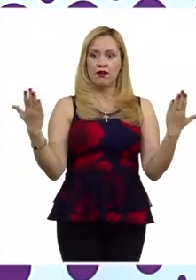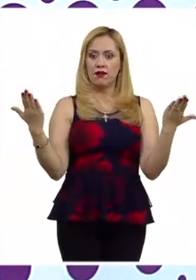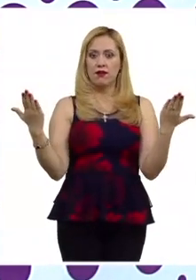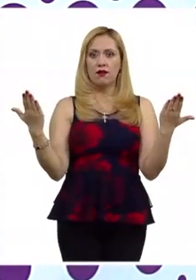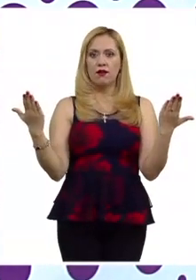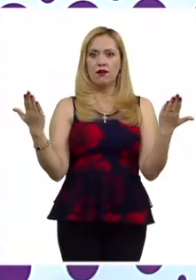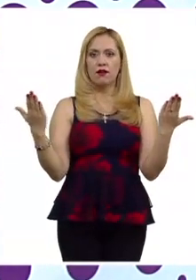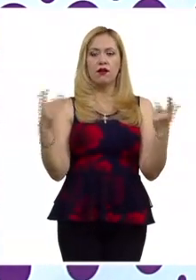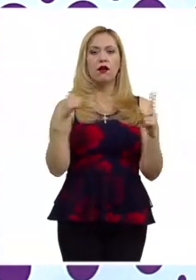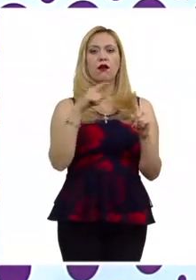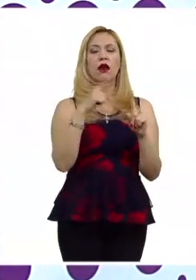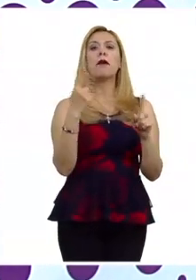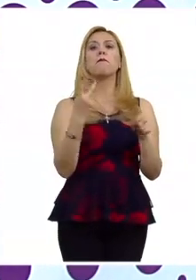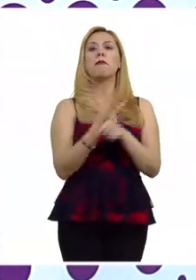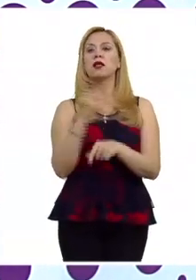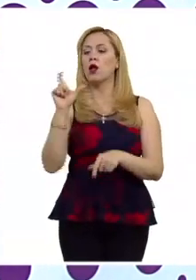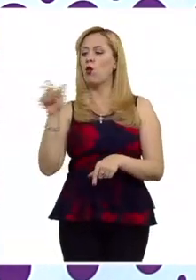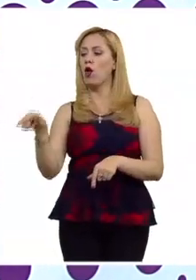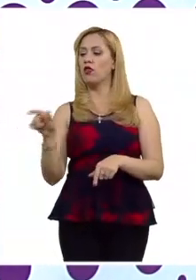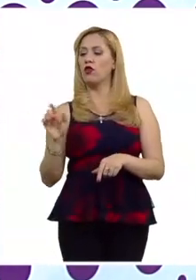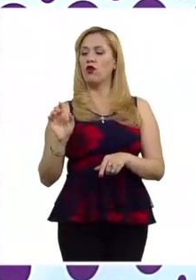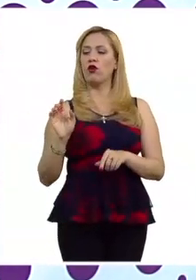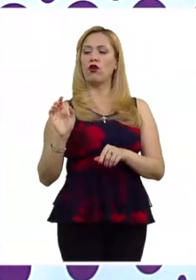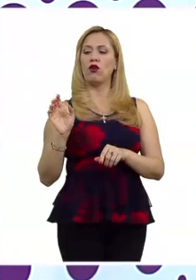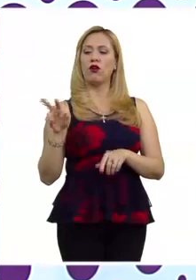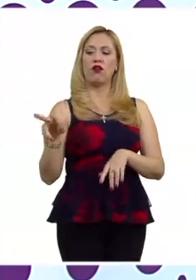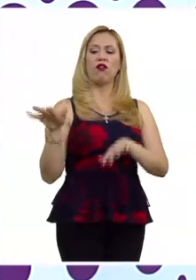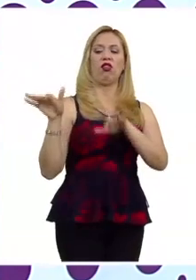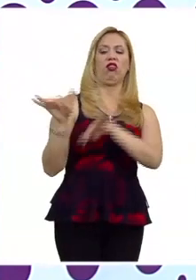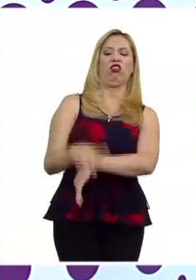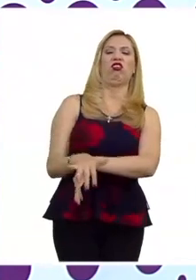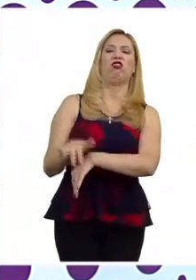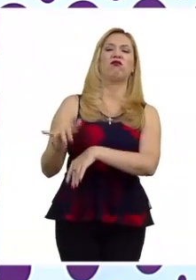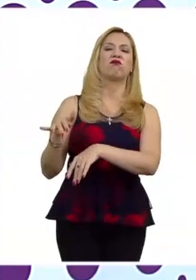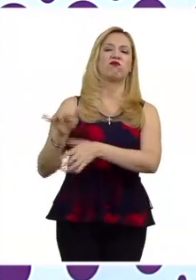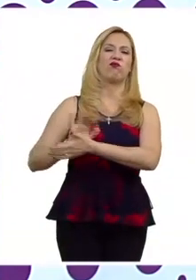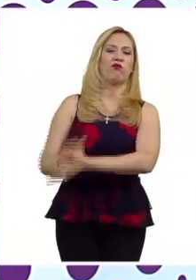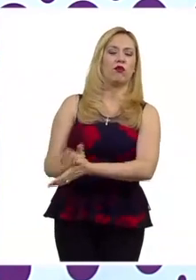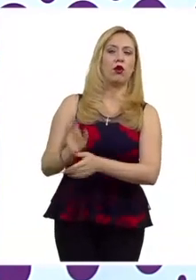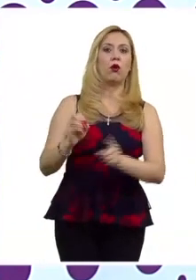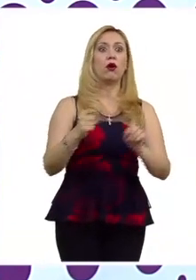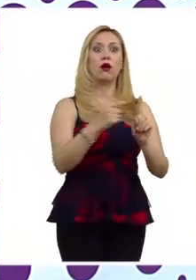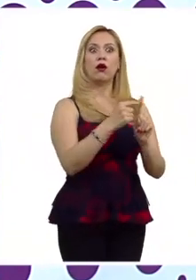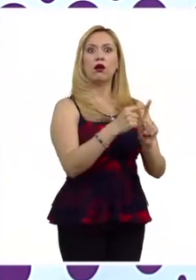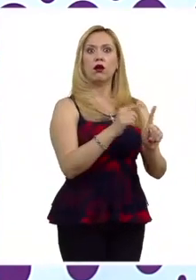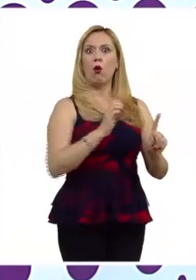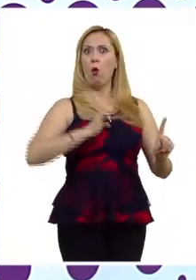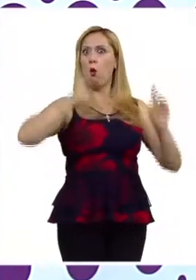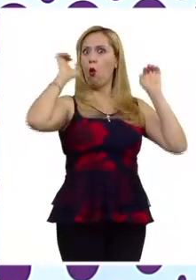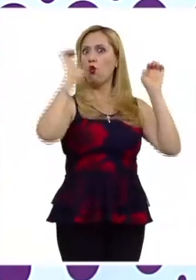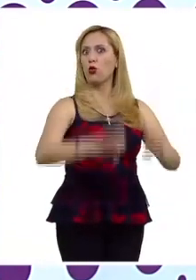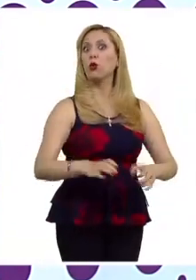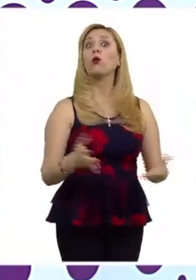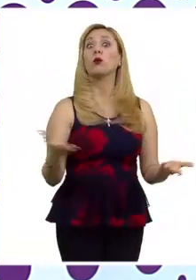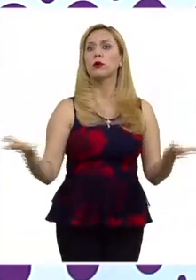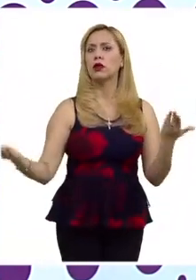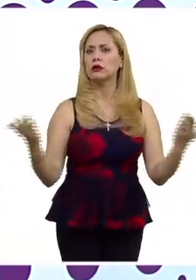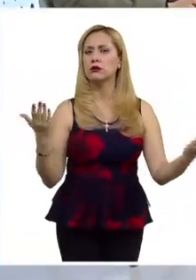las consecuencias en términos de prevención o más bien para tomar medidas preventivas o medir las consecuencias en términos de